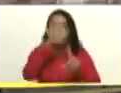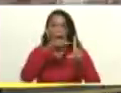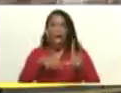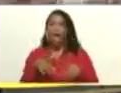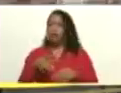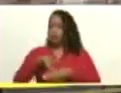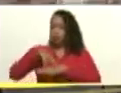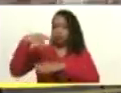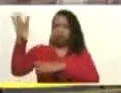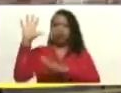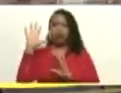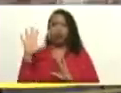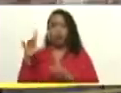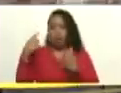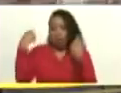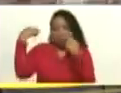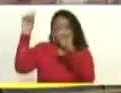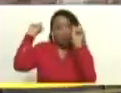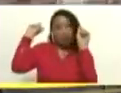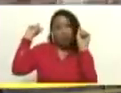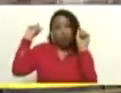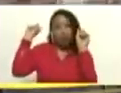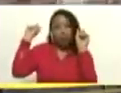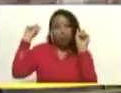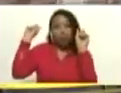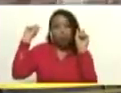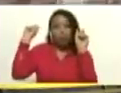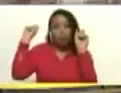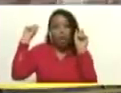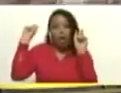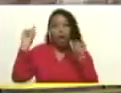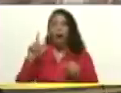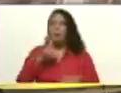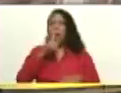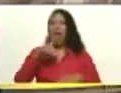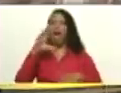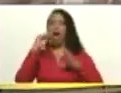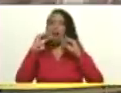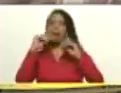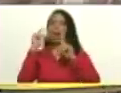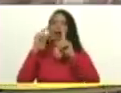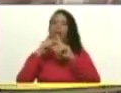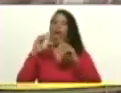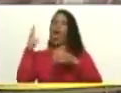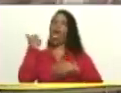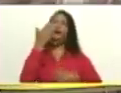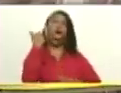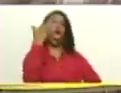mala intención, allá a ellos, a los malhablados, sí,